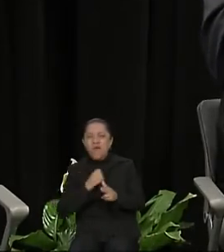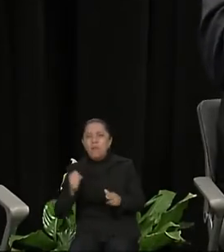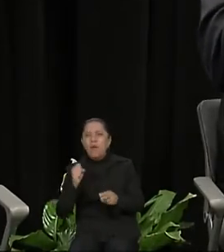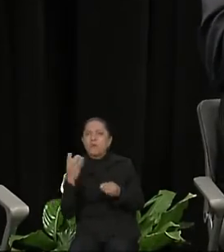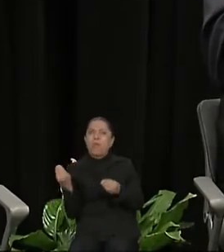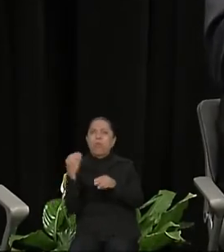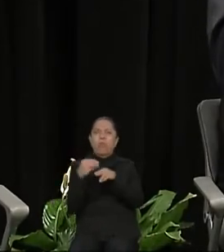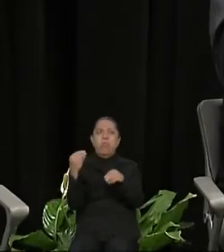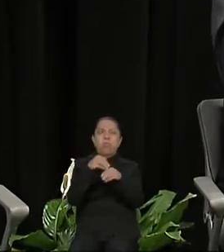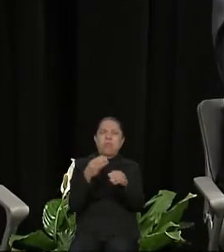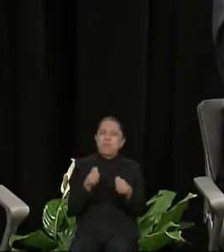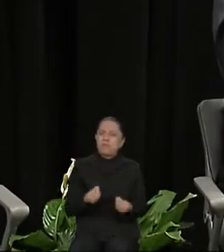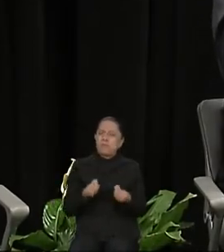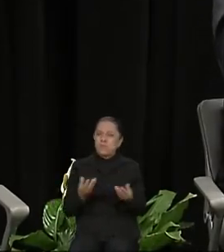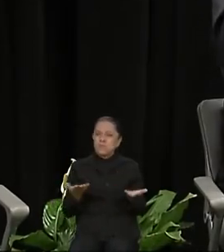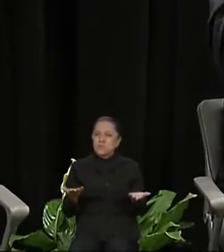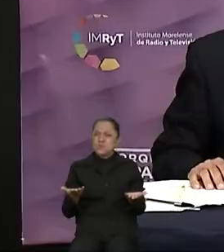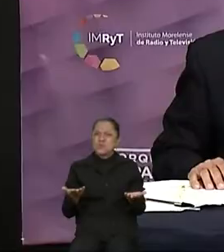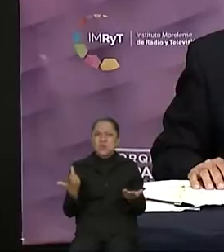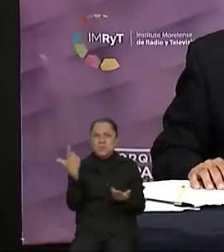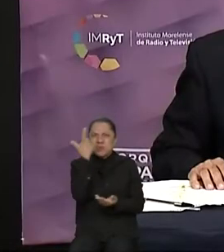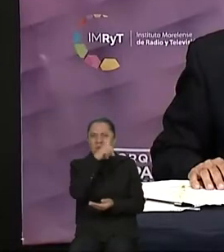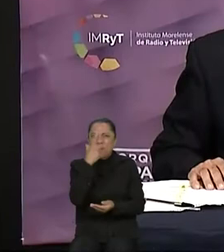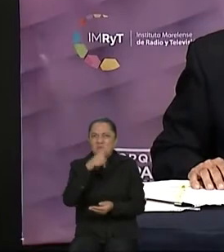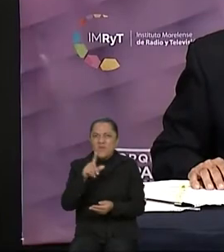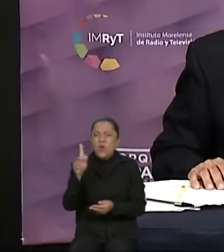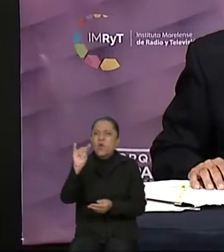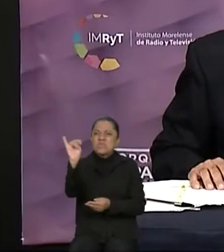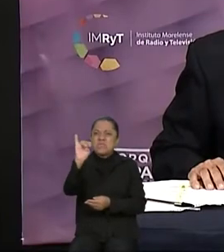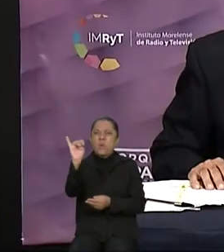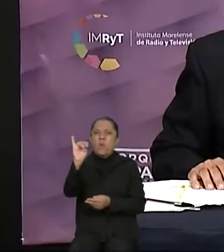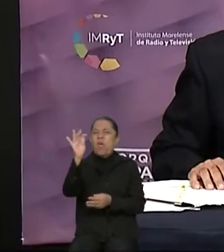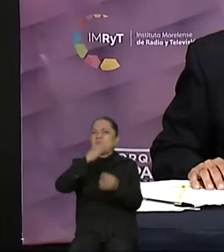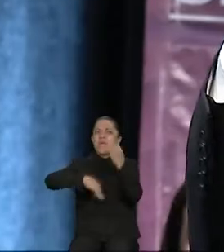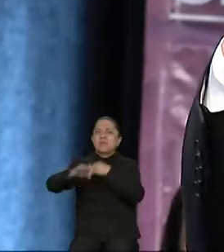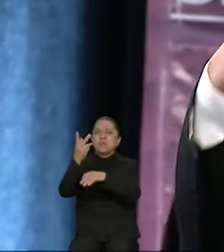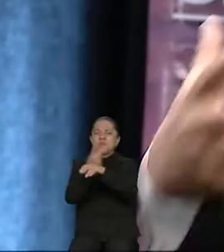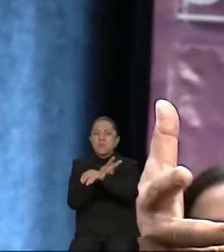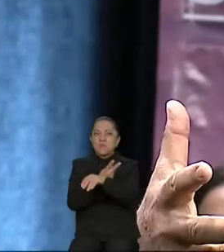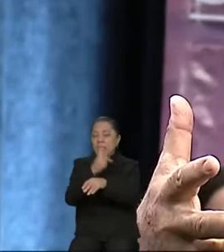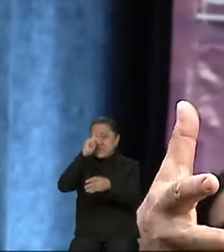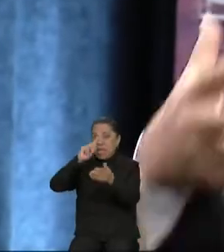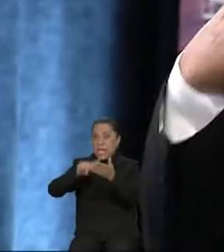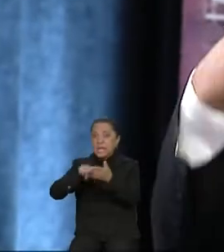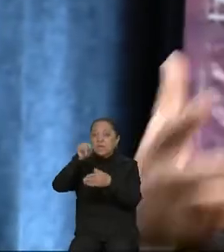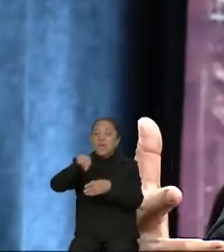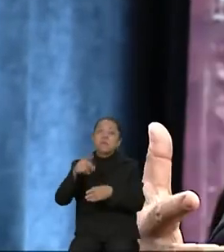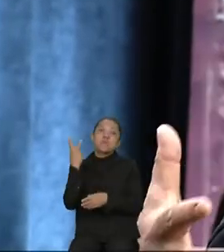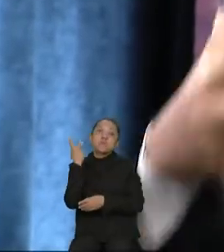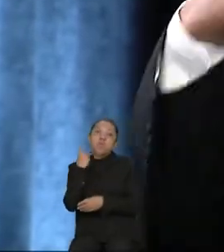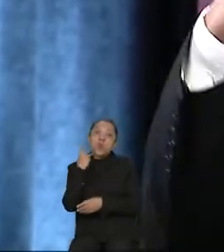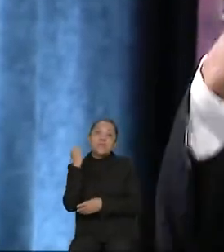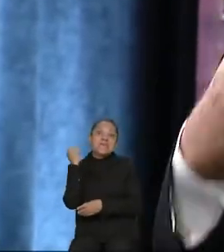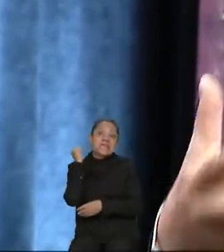la pequeña Etienne, Tijuana, ¿no? Todo lo que está sucediendo. creo que la política del Senado tiene que ser muy importante responder,